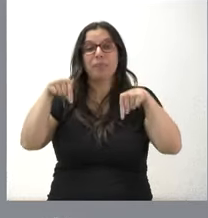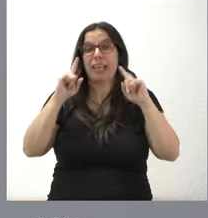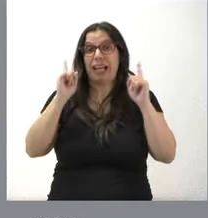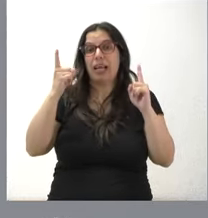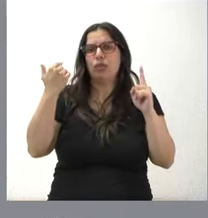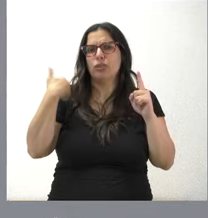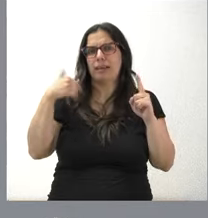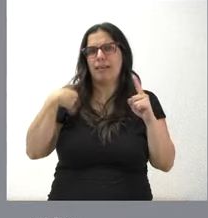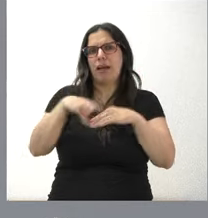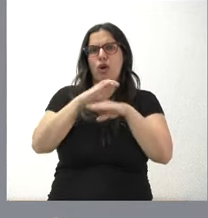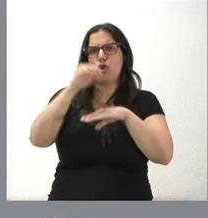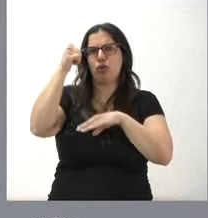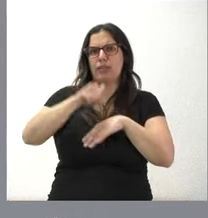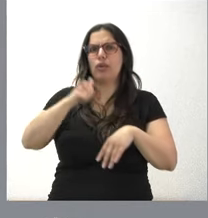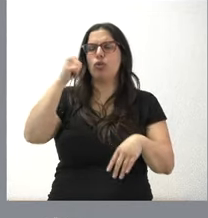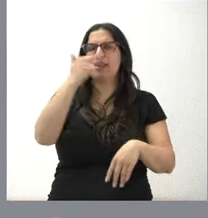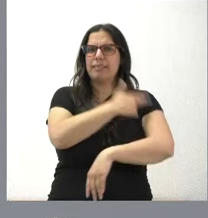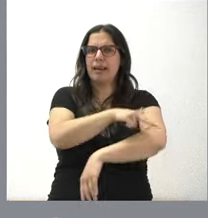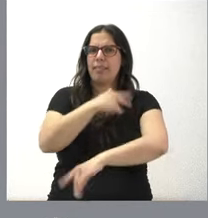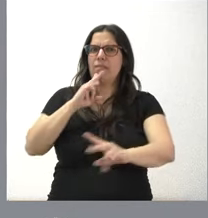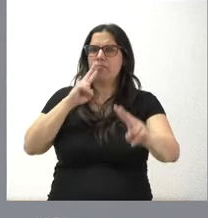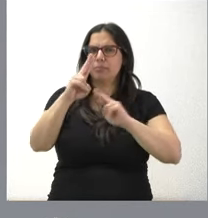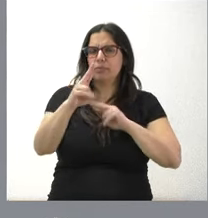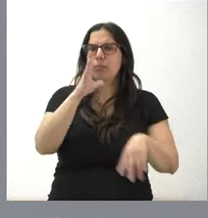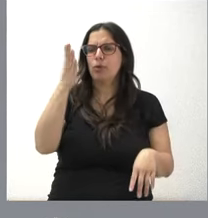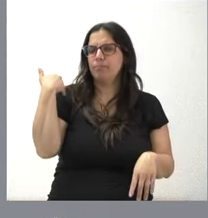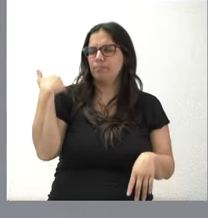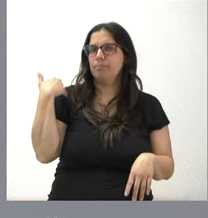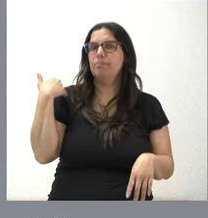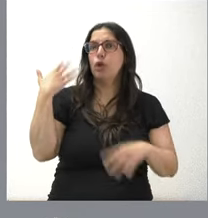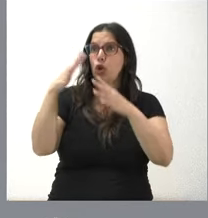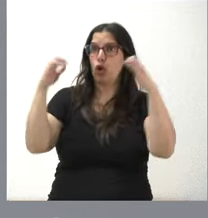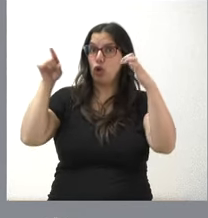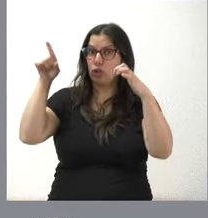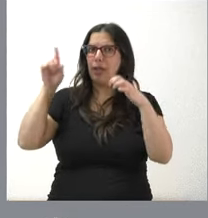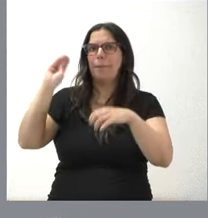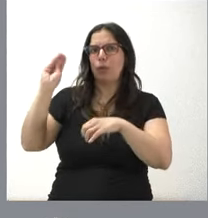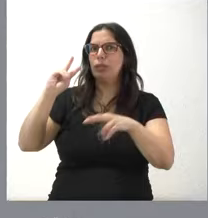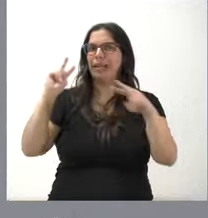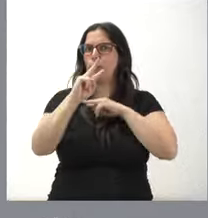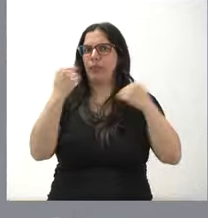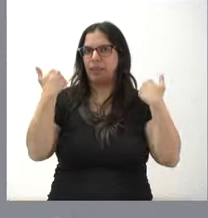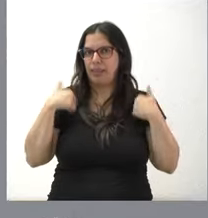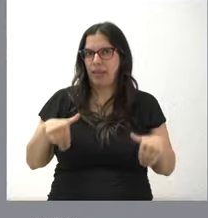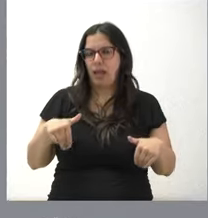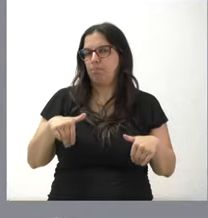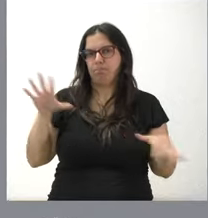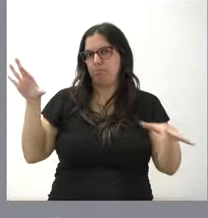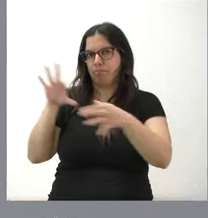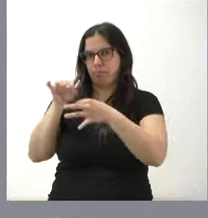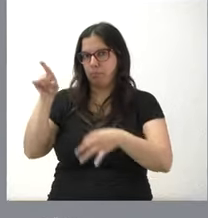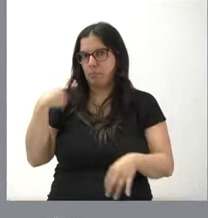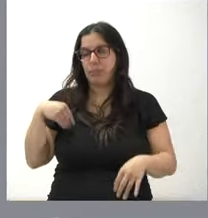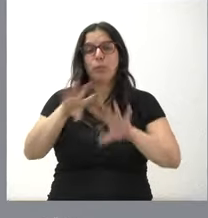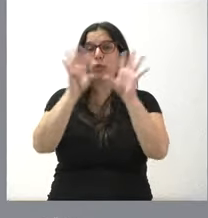ya respondió el consejero de Sanidad a una pregunta en el ámbito de las Cortes de Castilla y León. Ahí ya nos volvemos a remitir, pero, en síntesis,